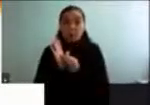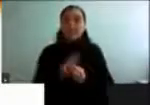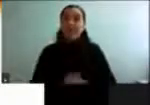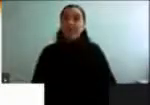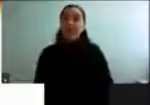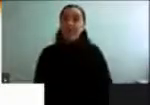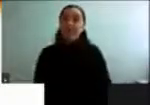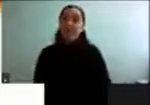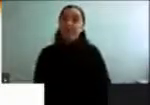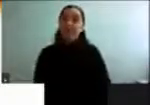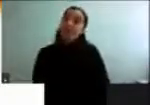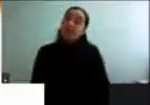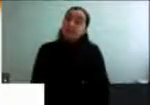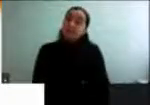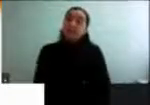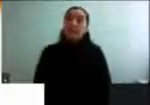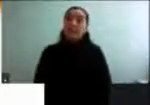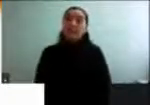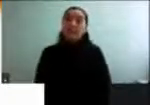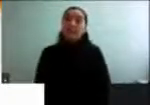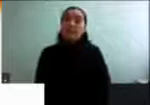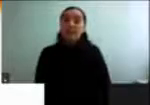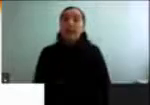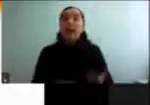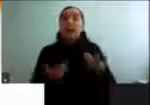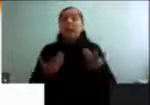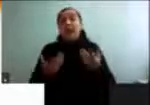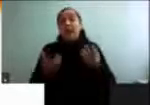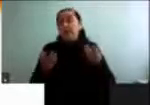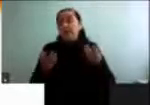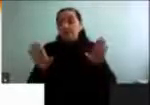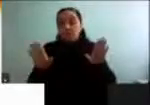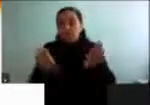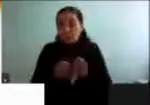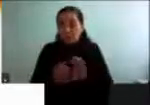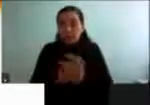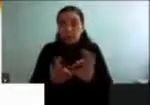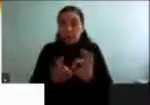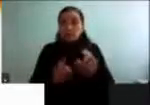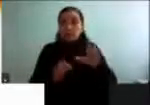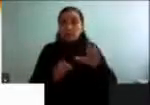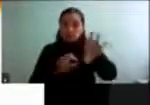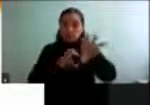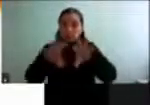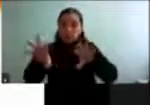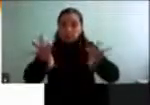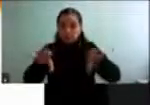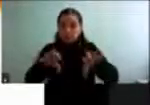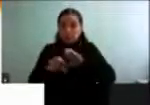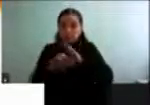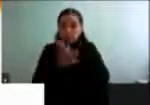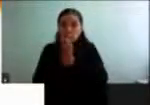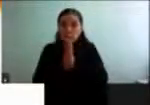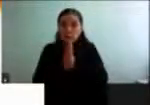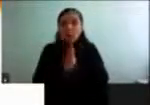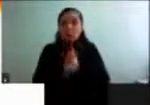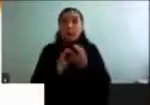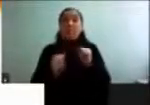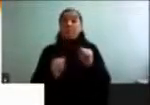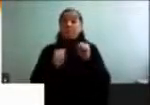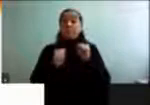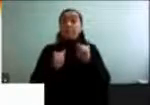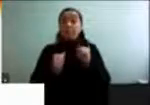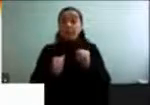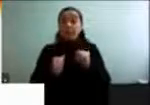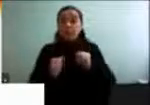Y bueno, ya para ir cerrando, tomando en cuenta todo esto del impacto que tienen los